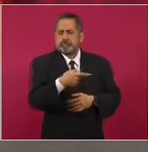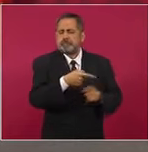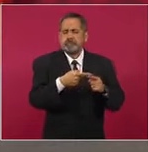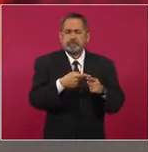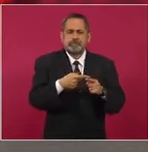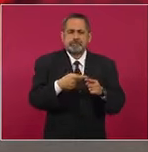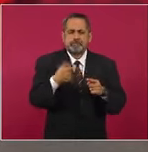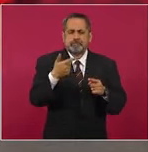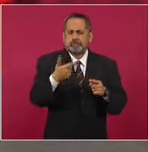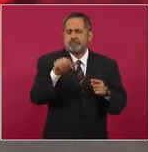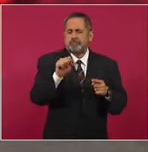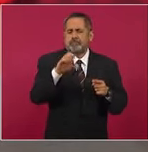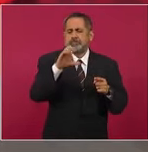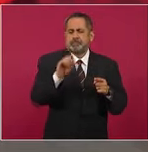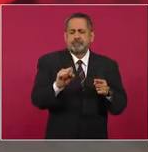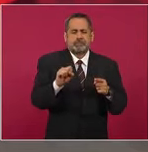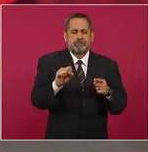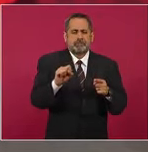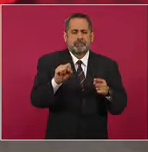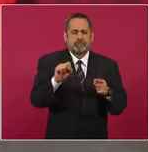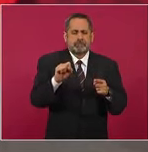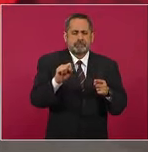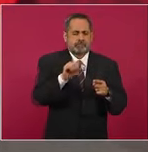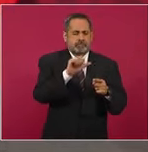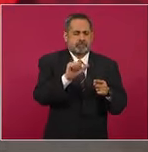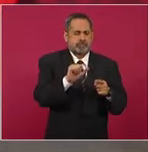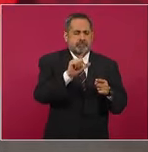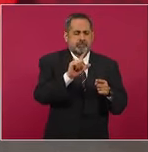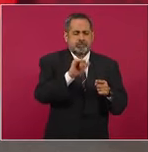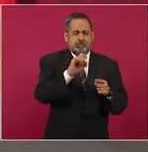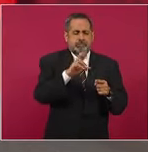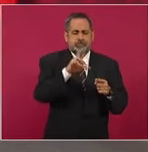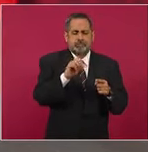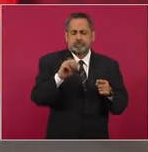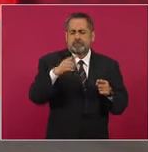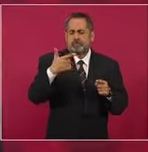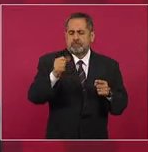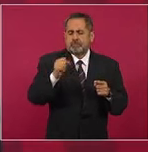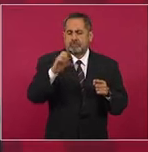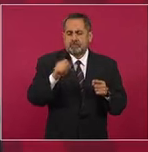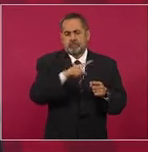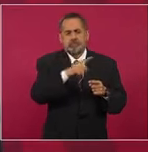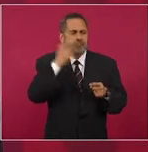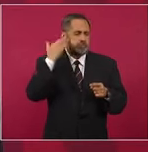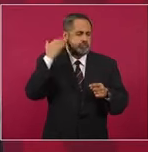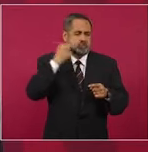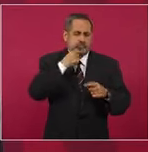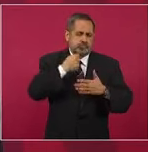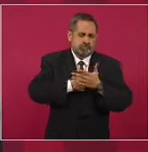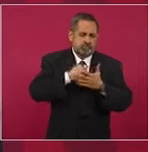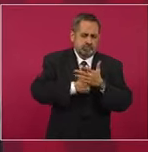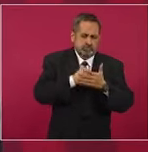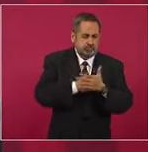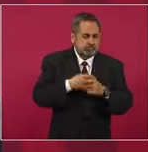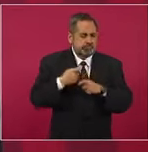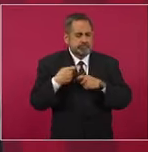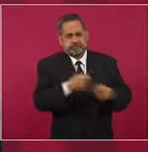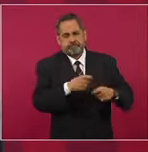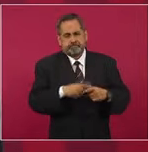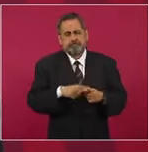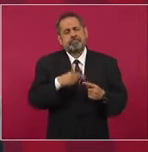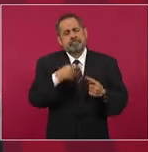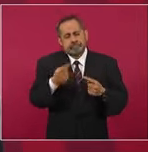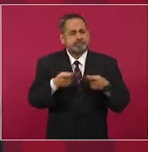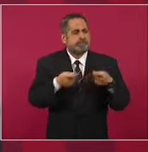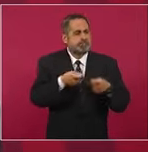Gascon Mercado, Alejandro Gascon Mercado, luchador social. Y así